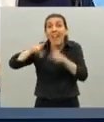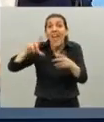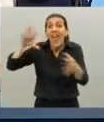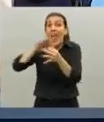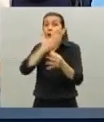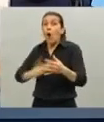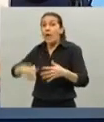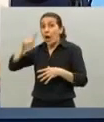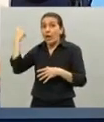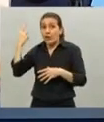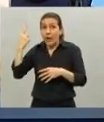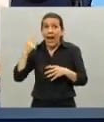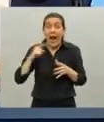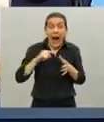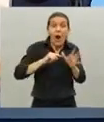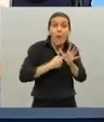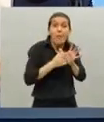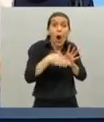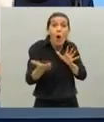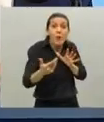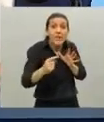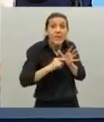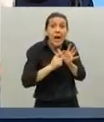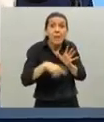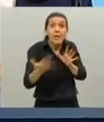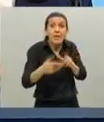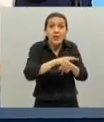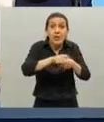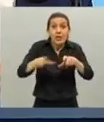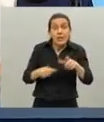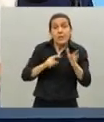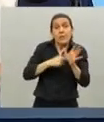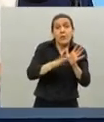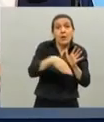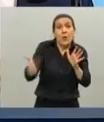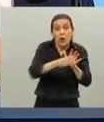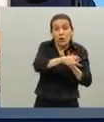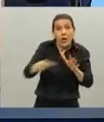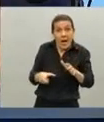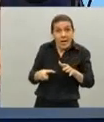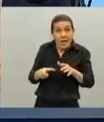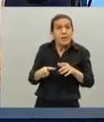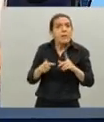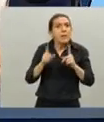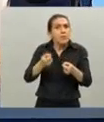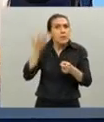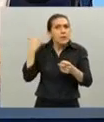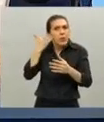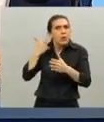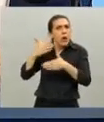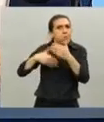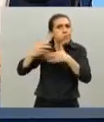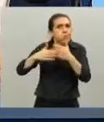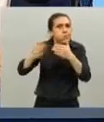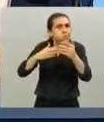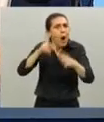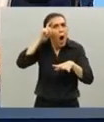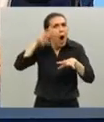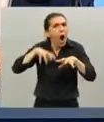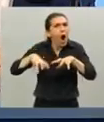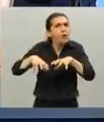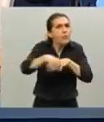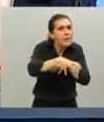de Buenos Aires y que abastecen a la provincia de Buenos Aires lo mismo tampoco cuento los que se han hecho con la modalidad de hospitales